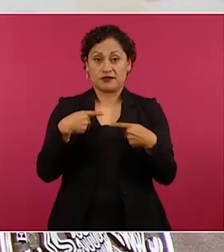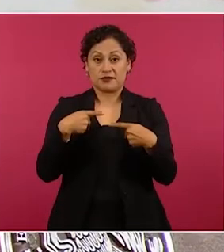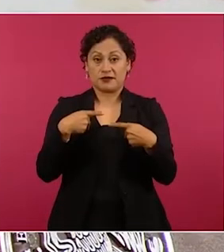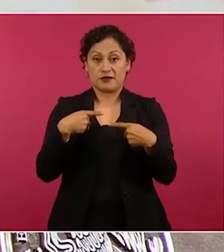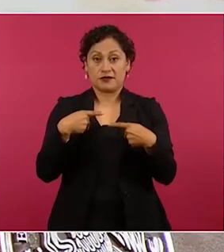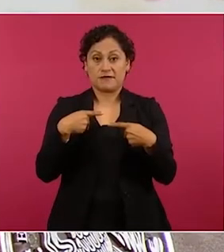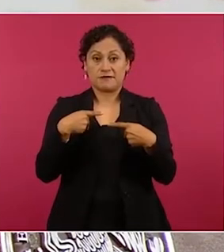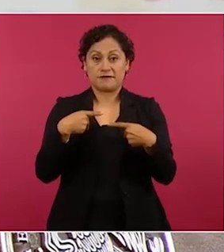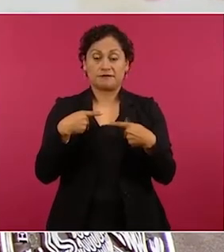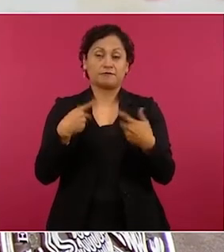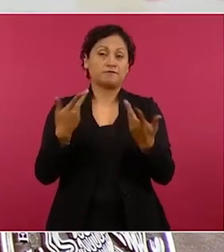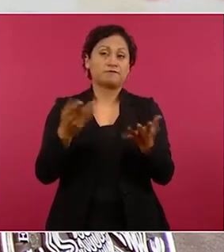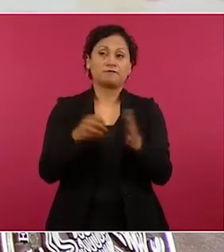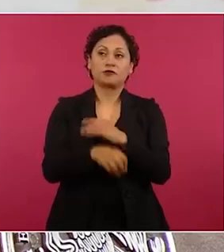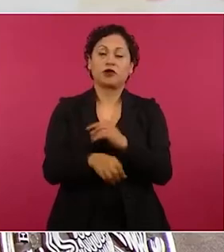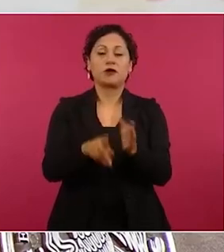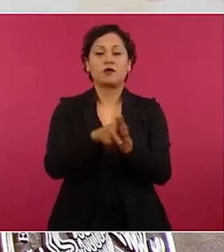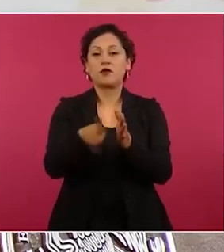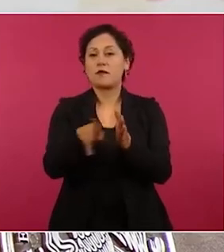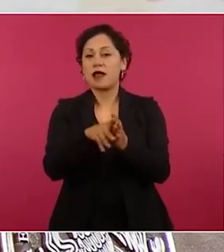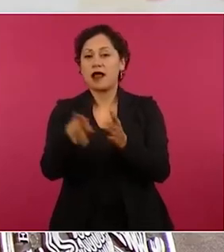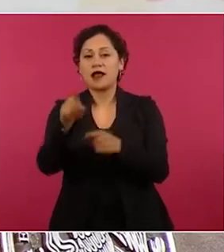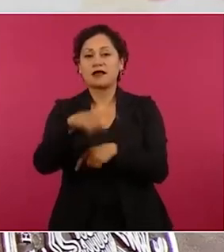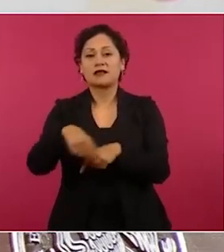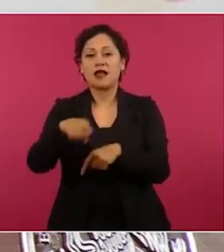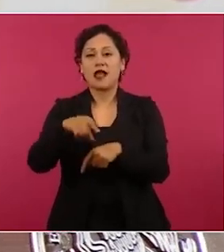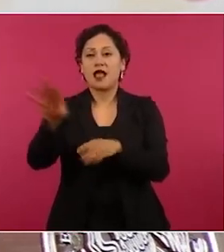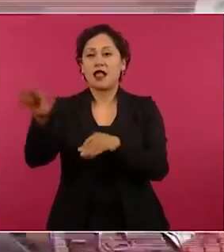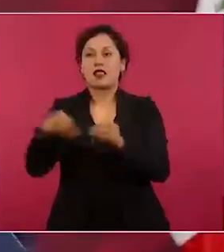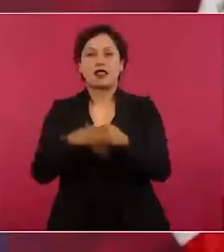La prensa amarillista, sensacionalista,